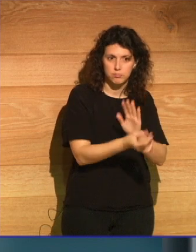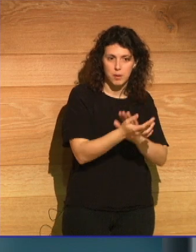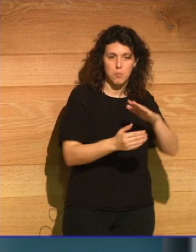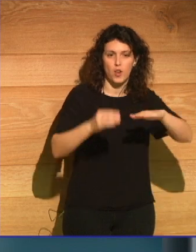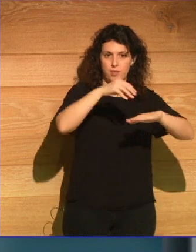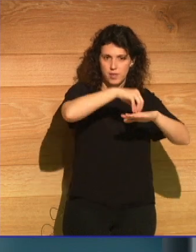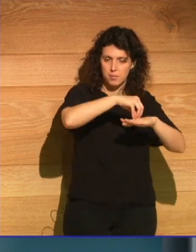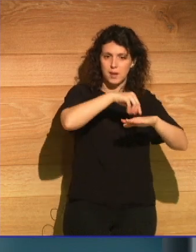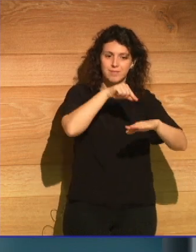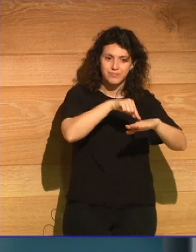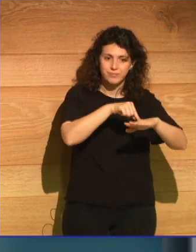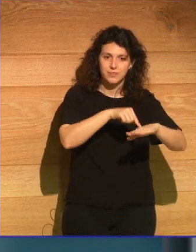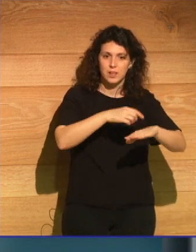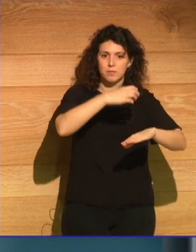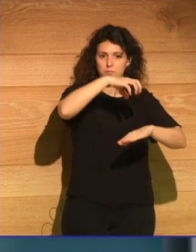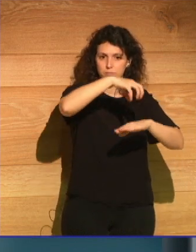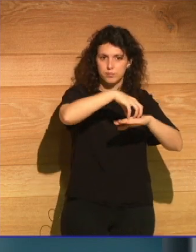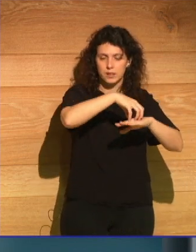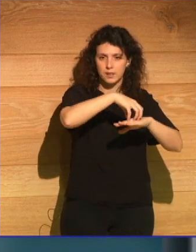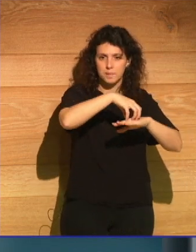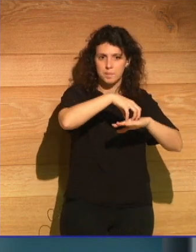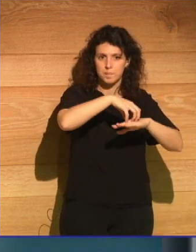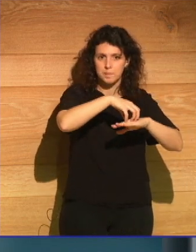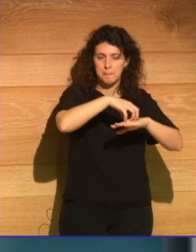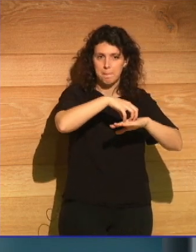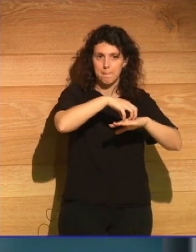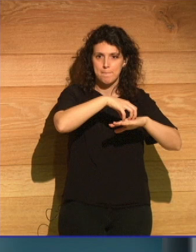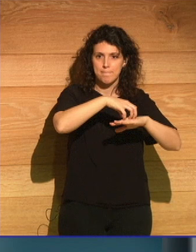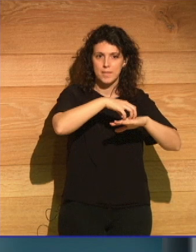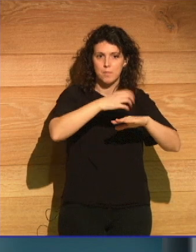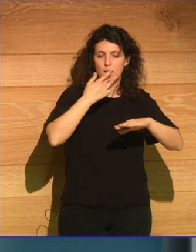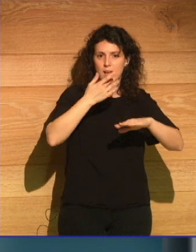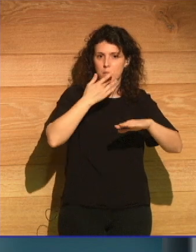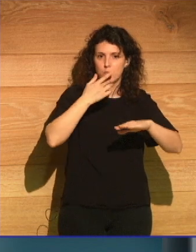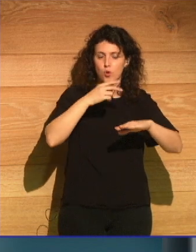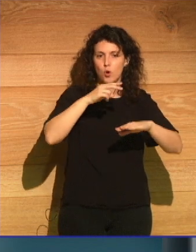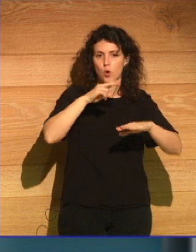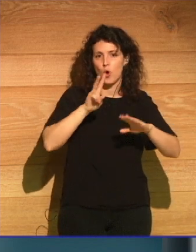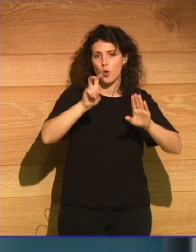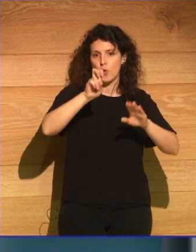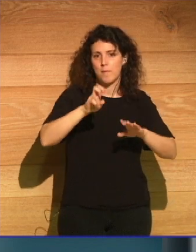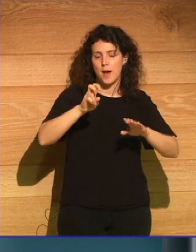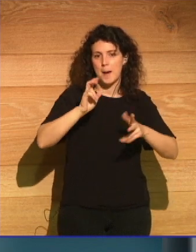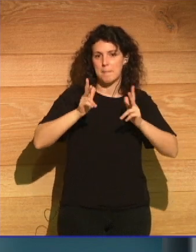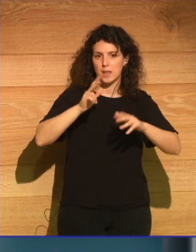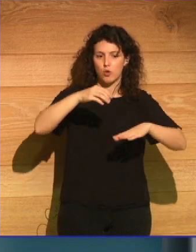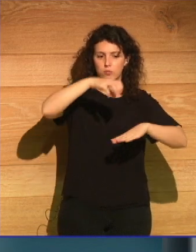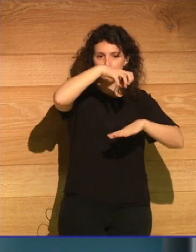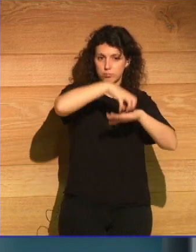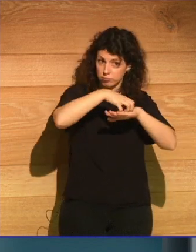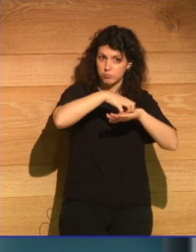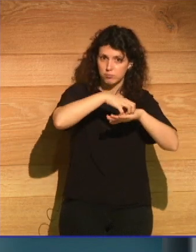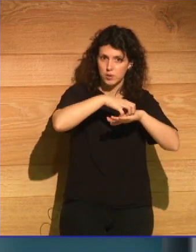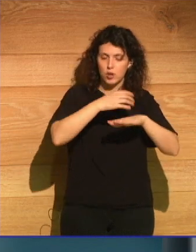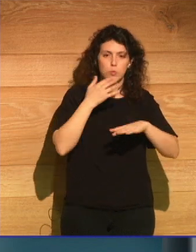estar en la superficie del repositorio de Nueva México son como monolitos de